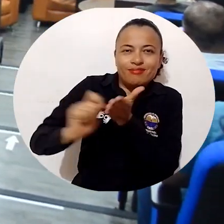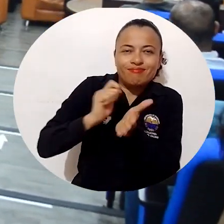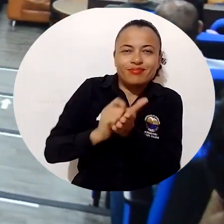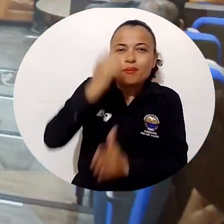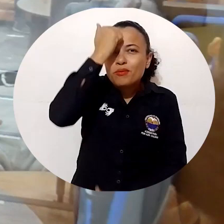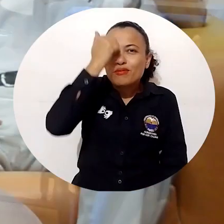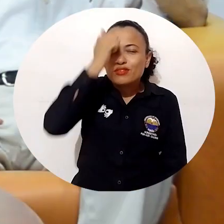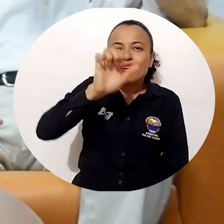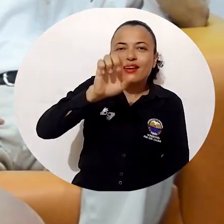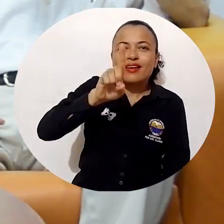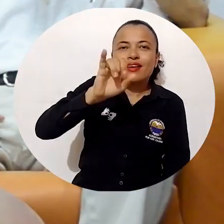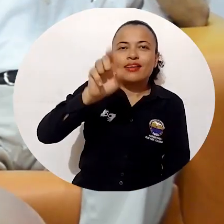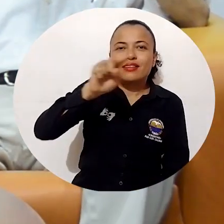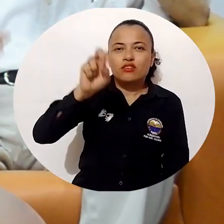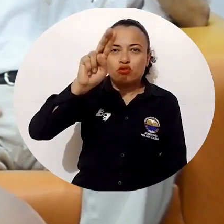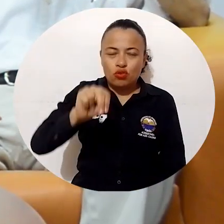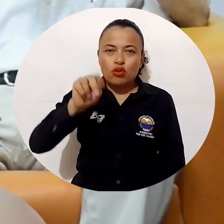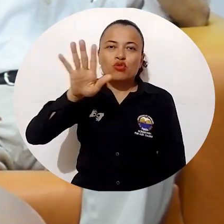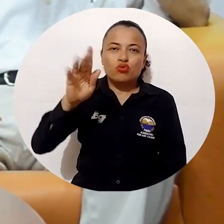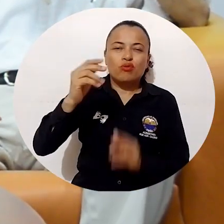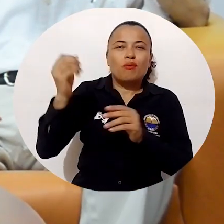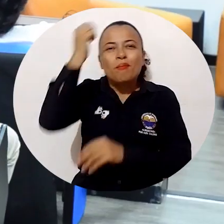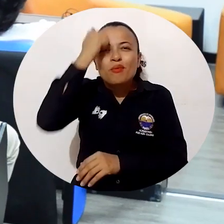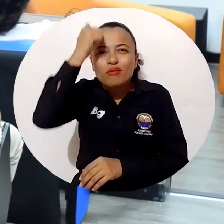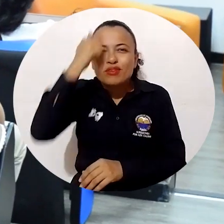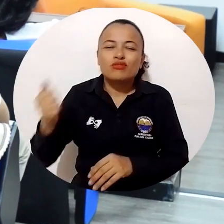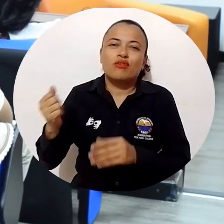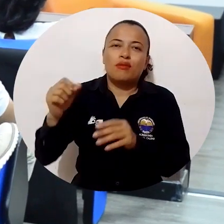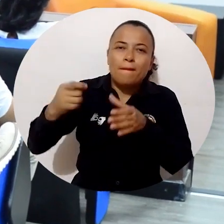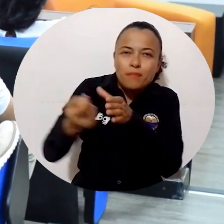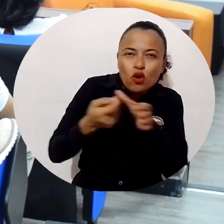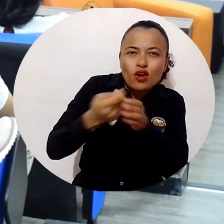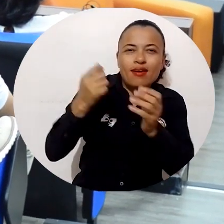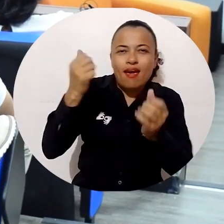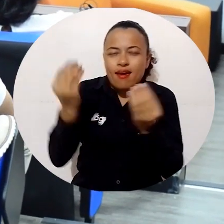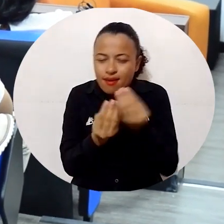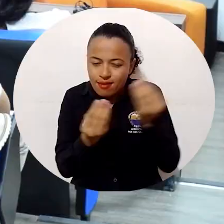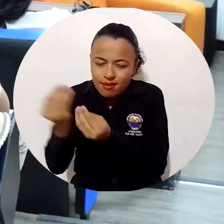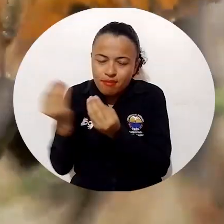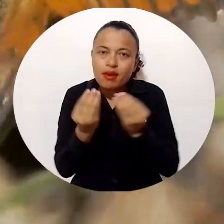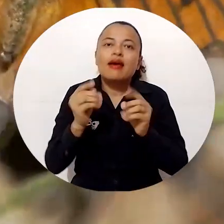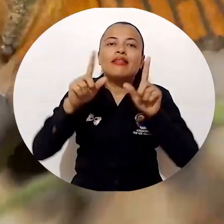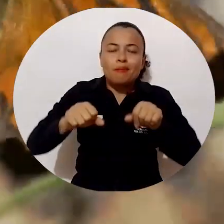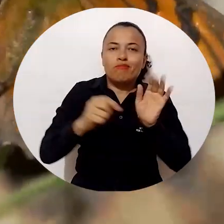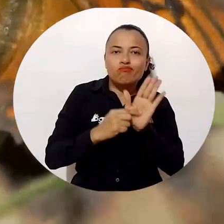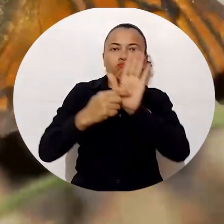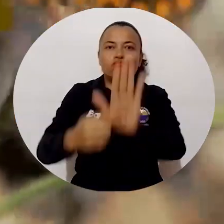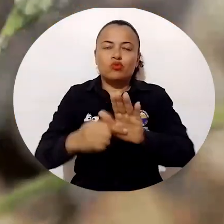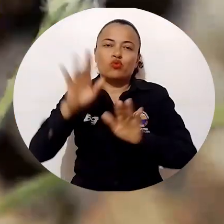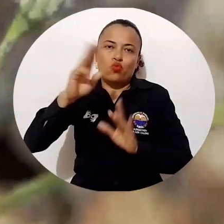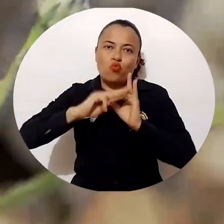escrita por el profesor Edinson Coley Coronado, licenciado en Biología y Química y publicada por la editorial Unimagdalena, muestra